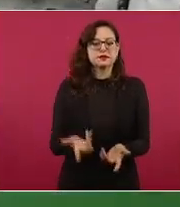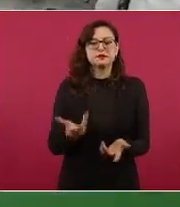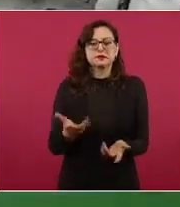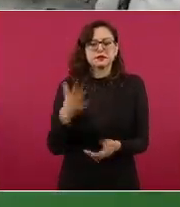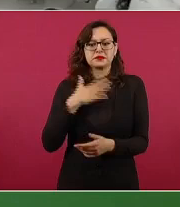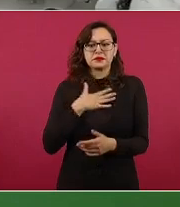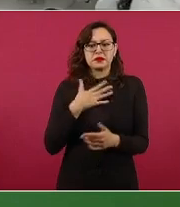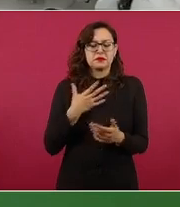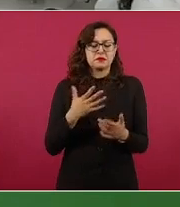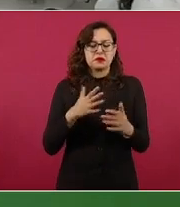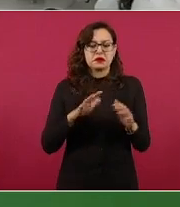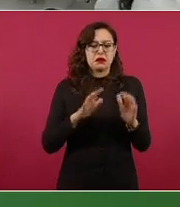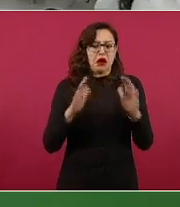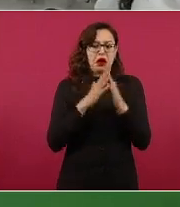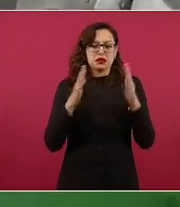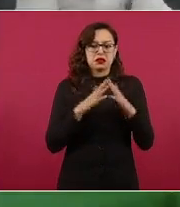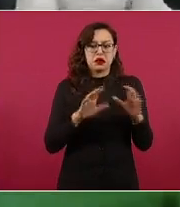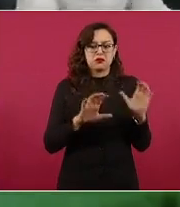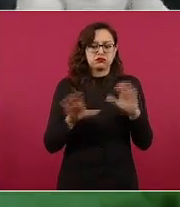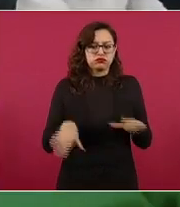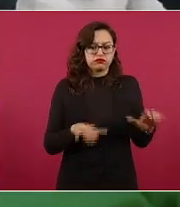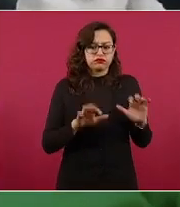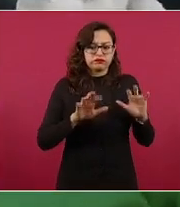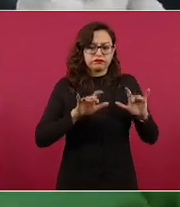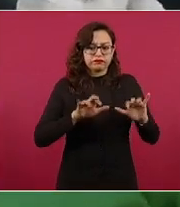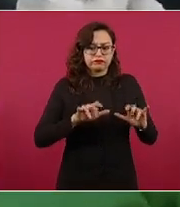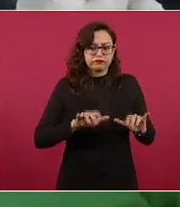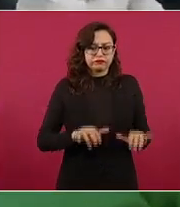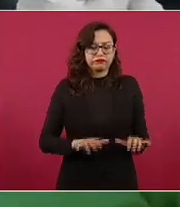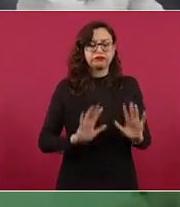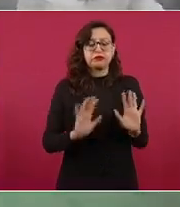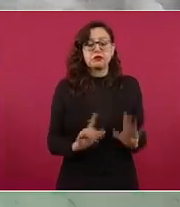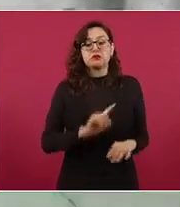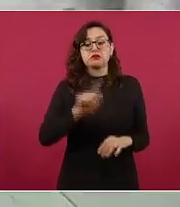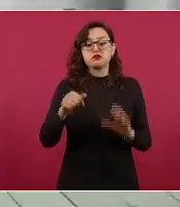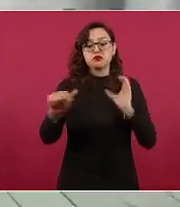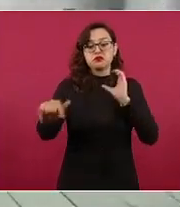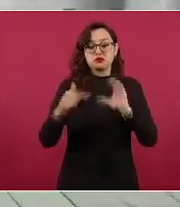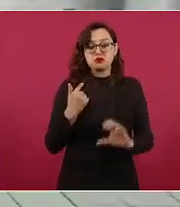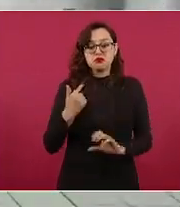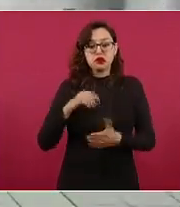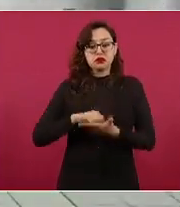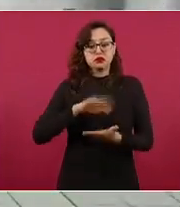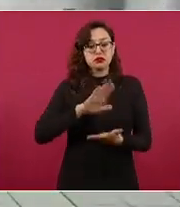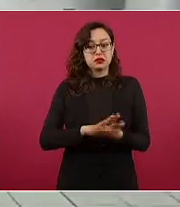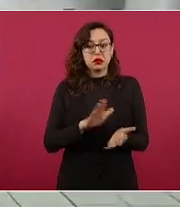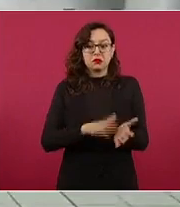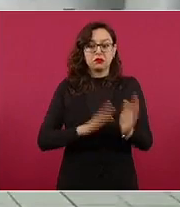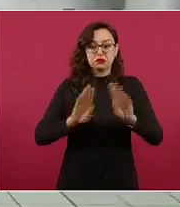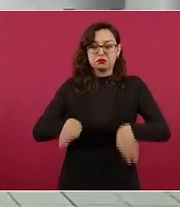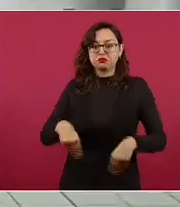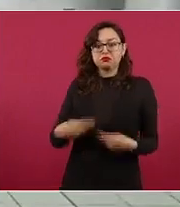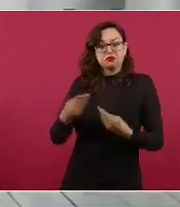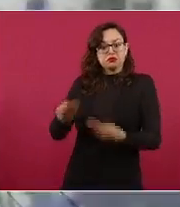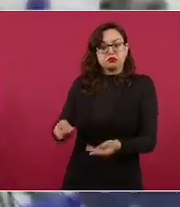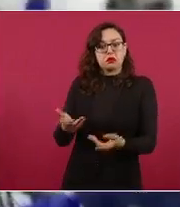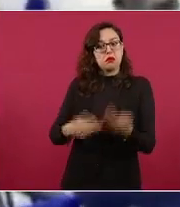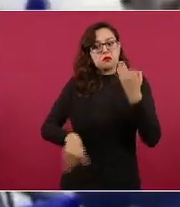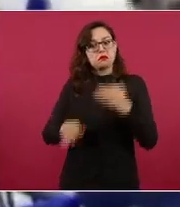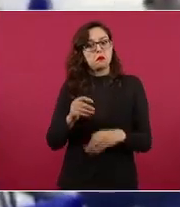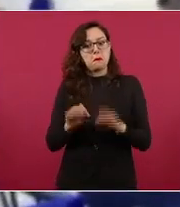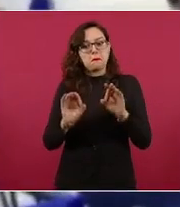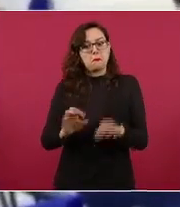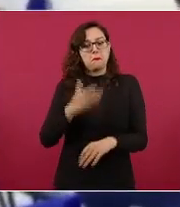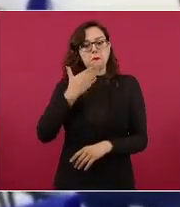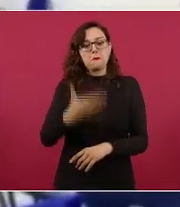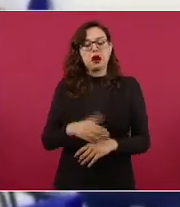laptop, y pues recibí el correo electrónico y aquí estoy, presenté ya mi documentación y todo ha sido favorable. Y